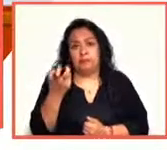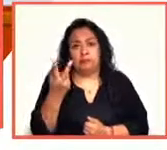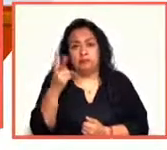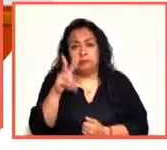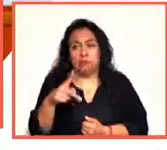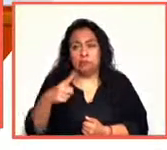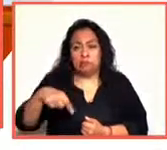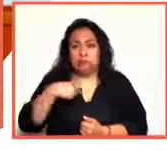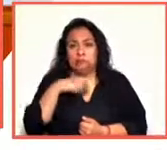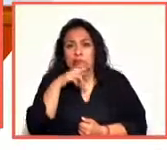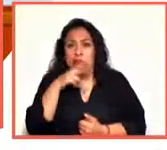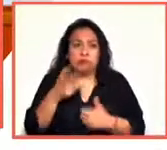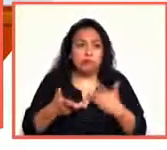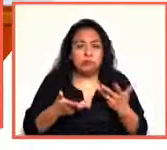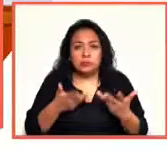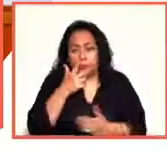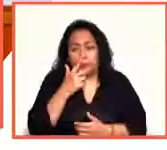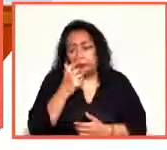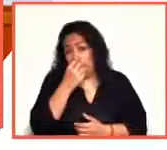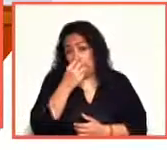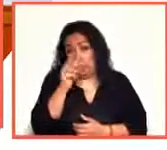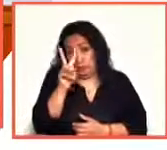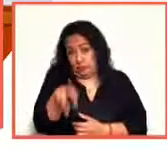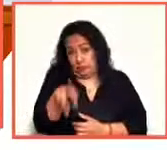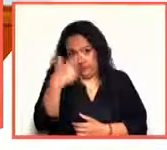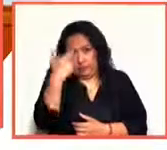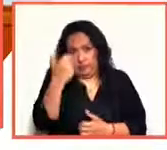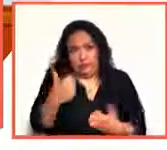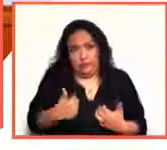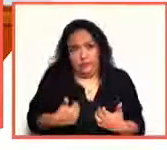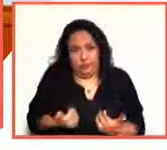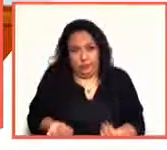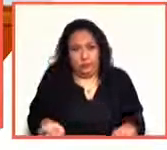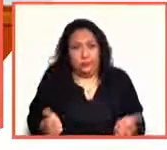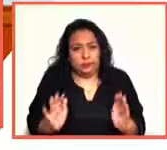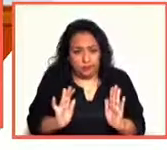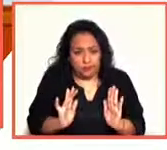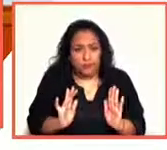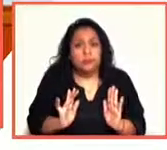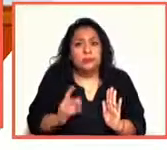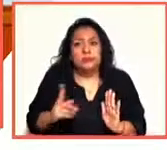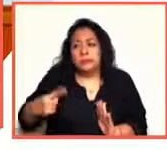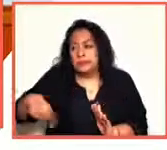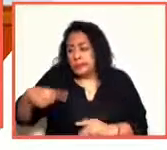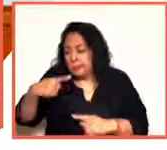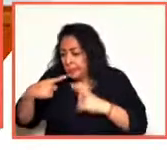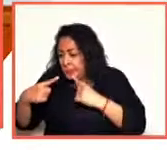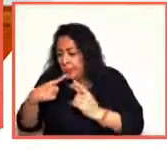que es totalmente razonable, decidimos